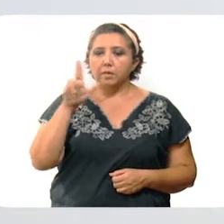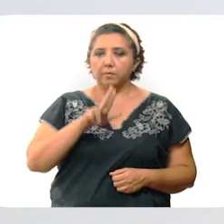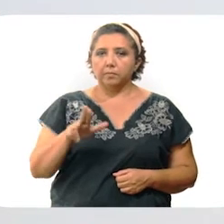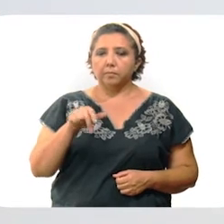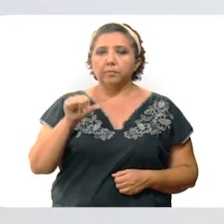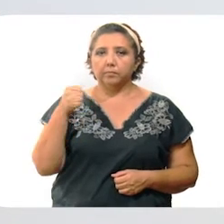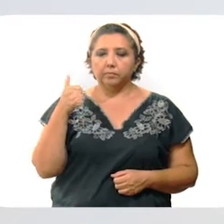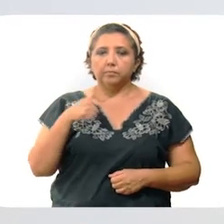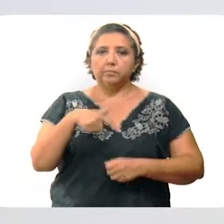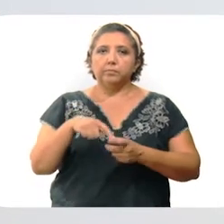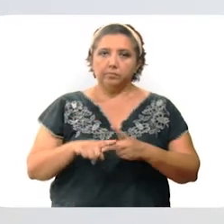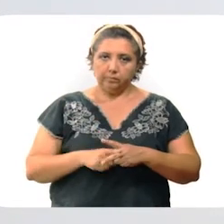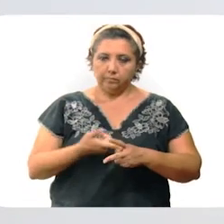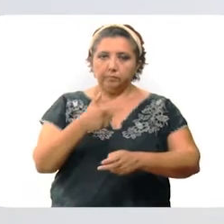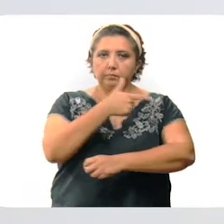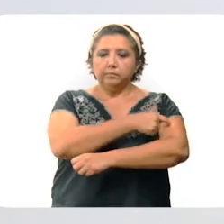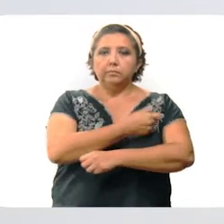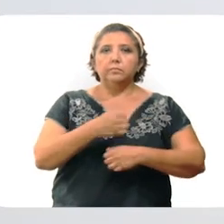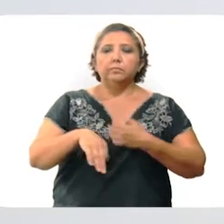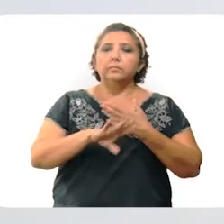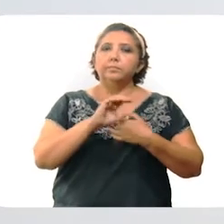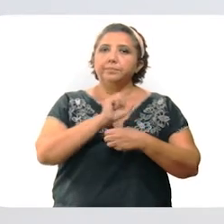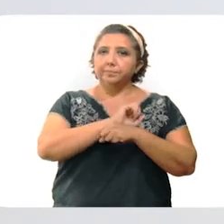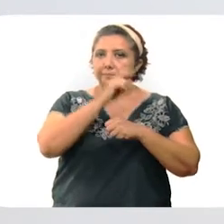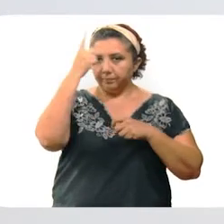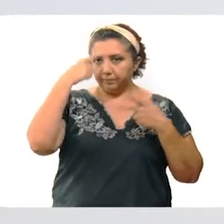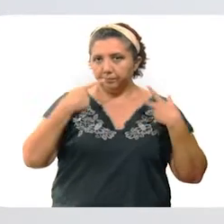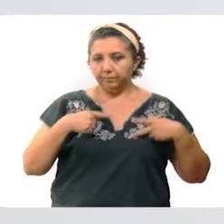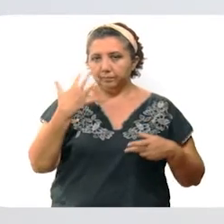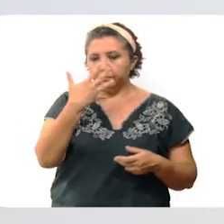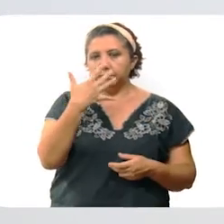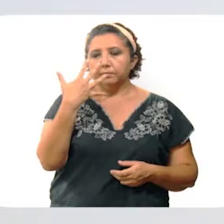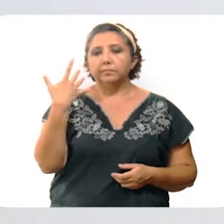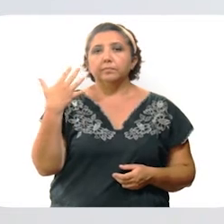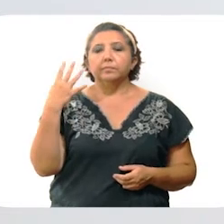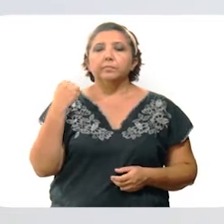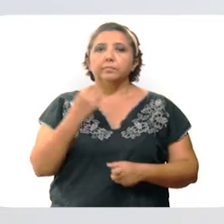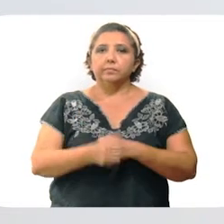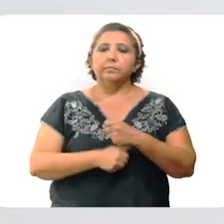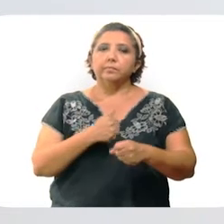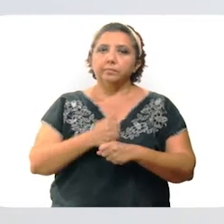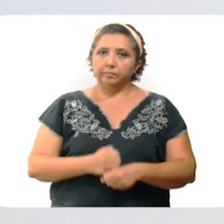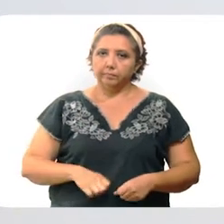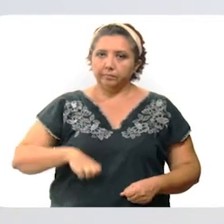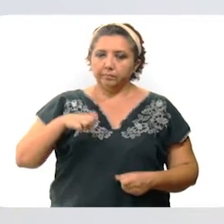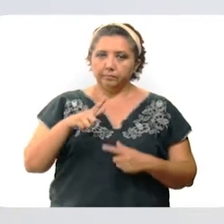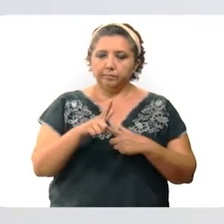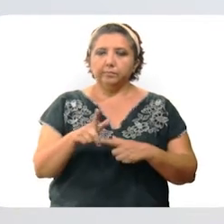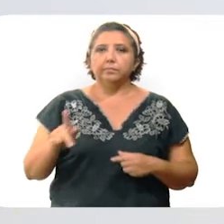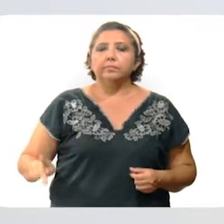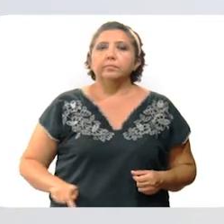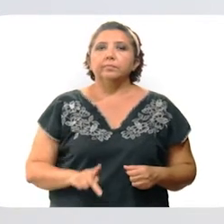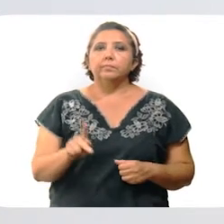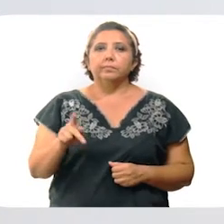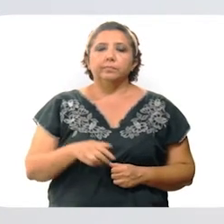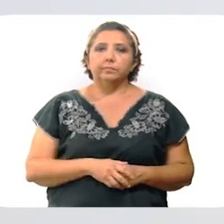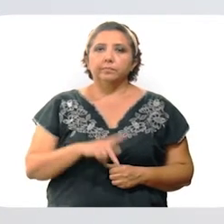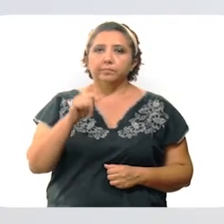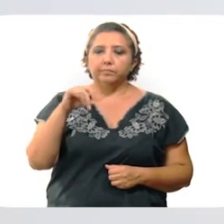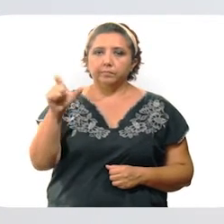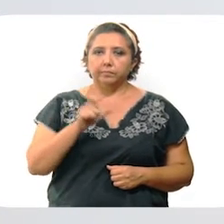martes 11 se inició la aplicación de las vacunas contra el coronavirus para personas de 50 a 59 años de edad en los siguientes municipios.